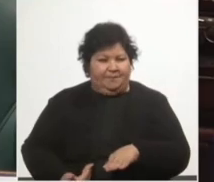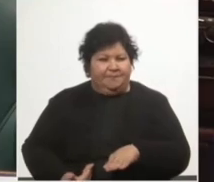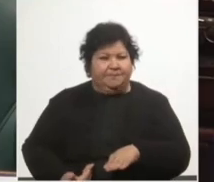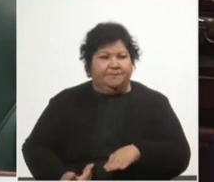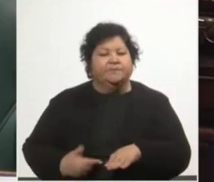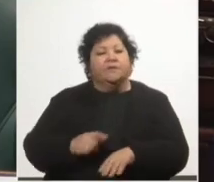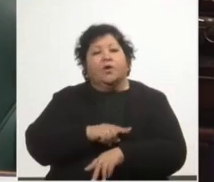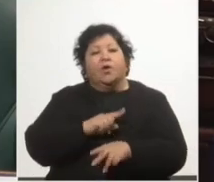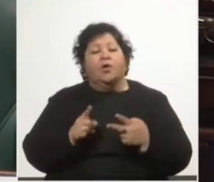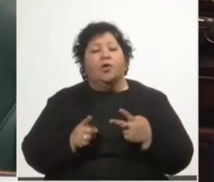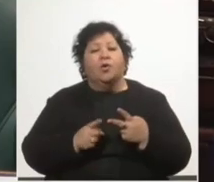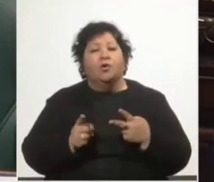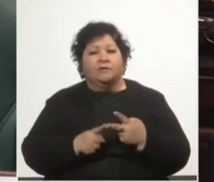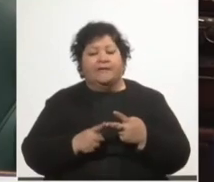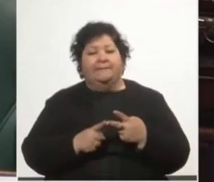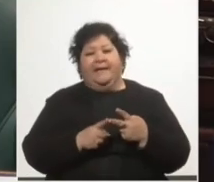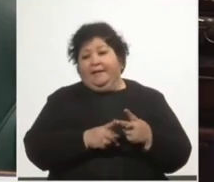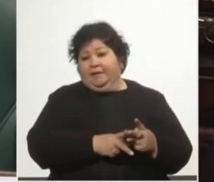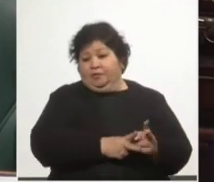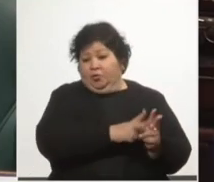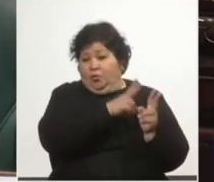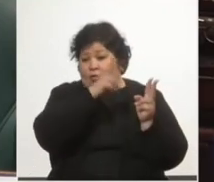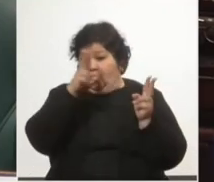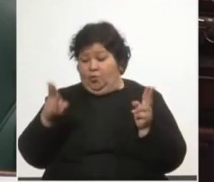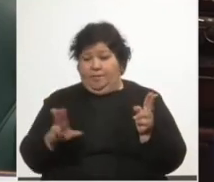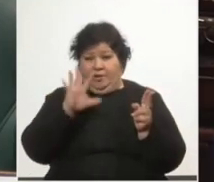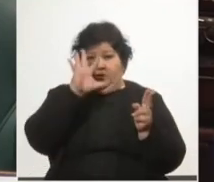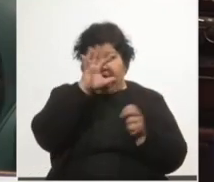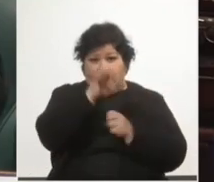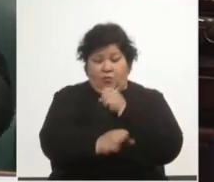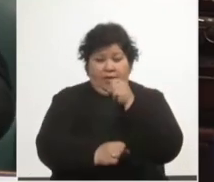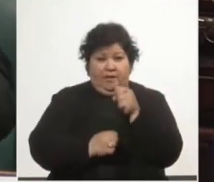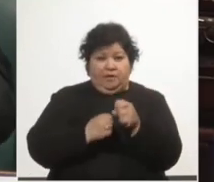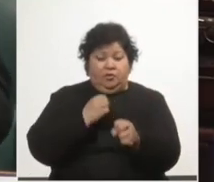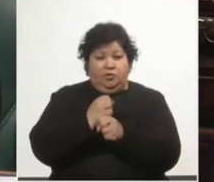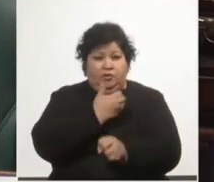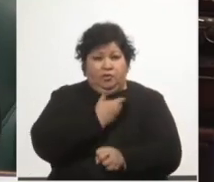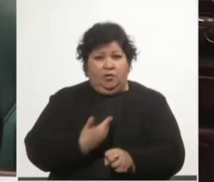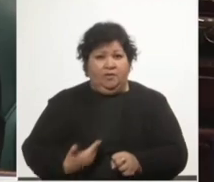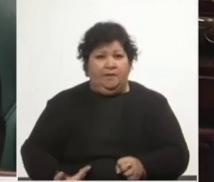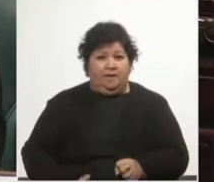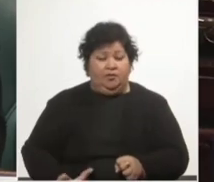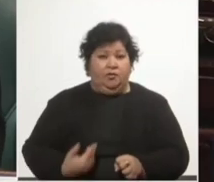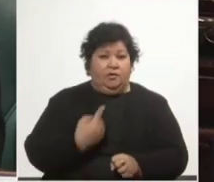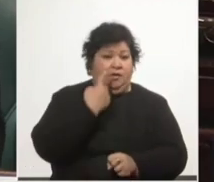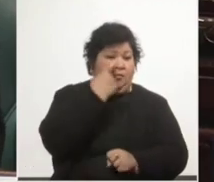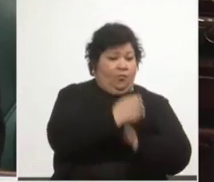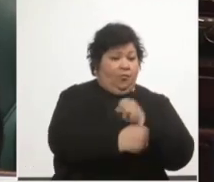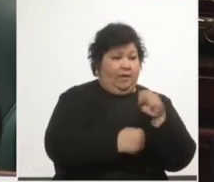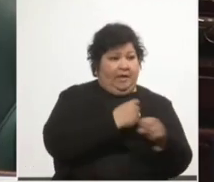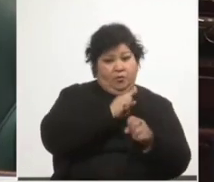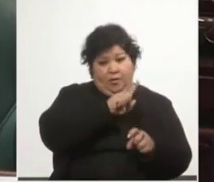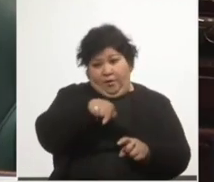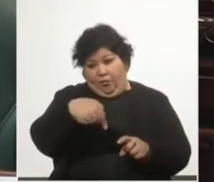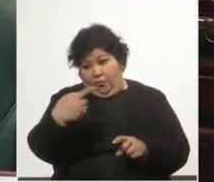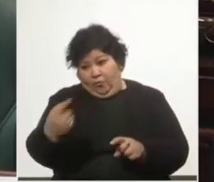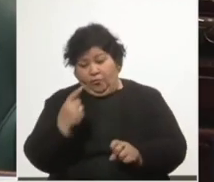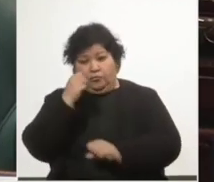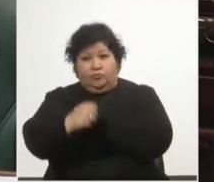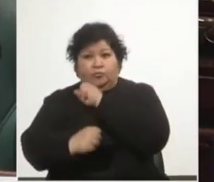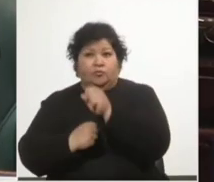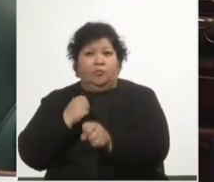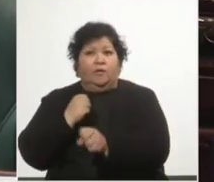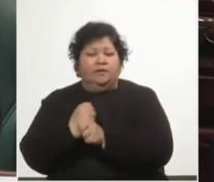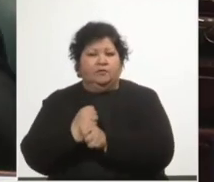para todo el periodo de gobierno, que de un año a otro del presupuesto a esta rendición de cuentas se